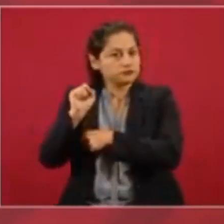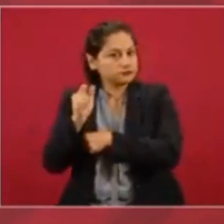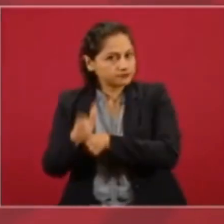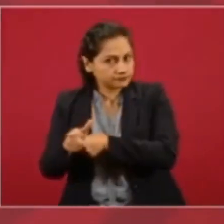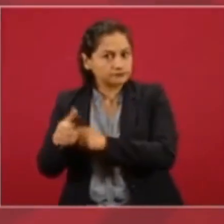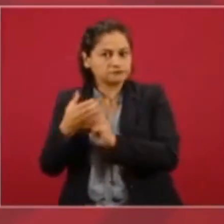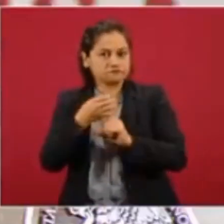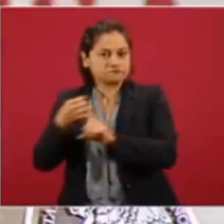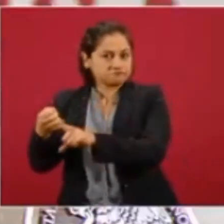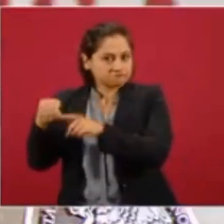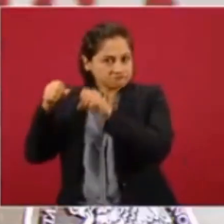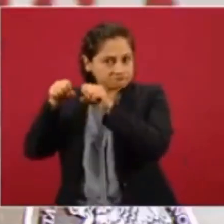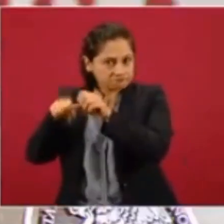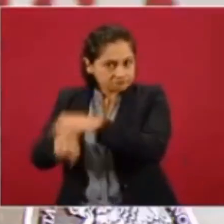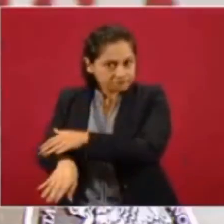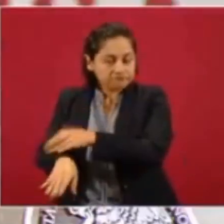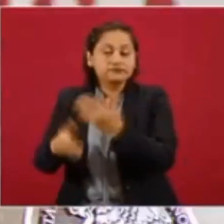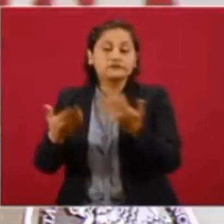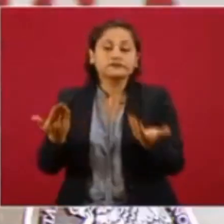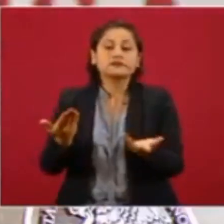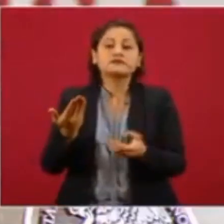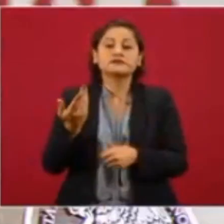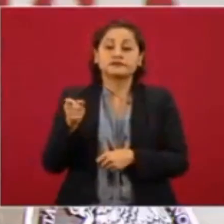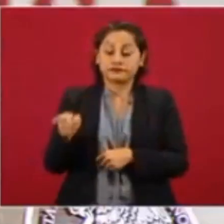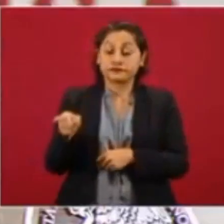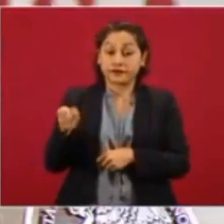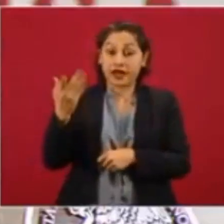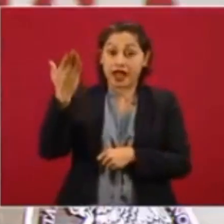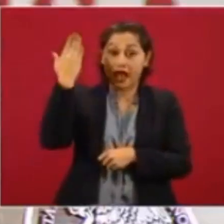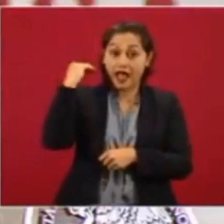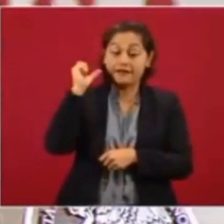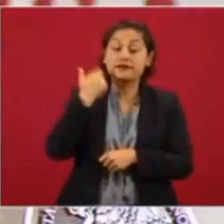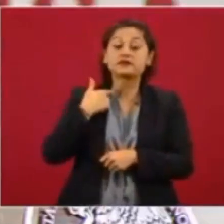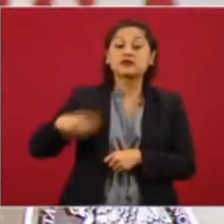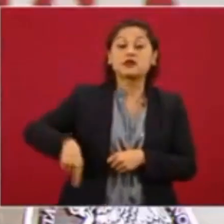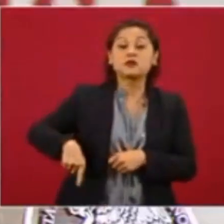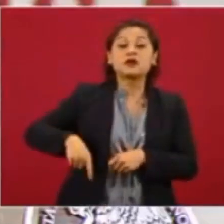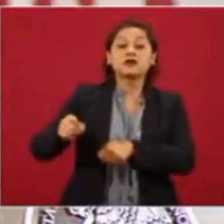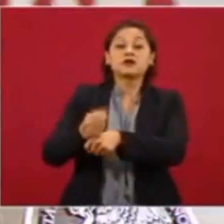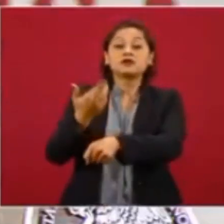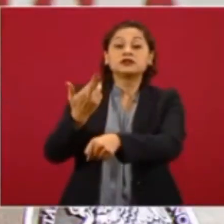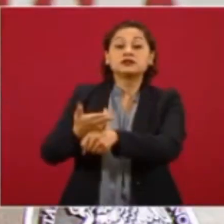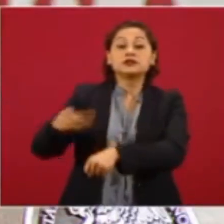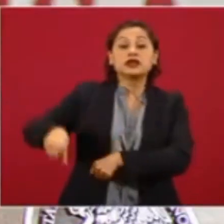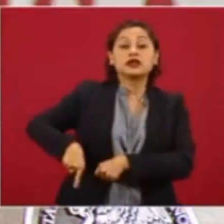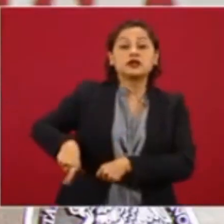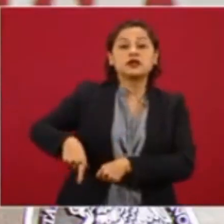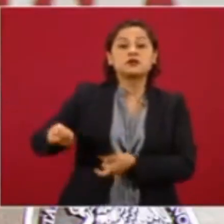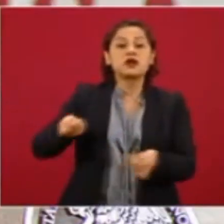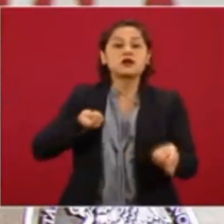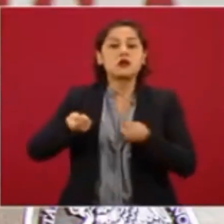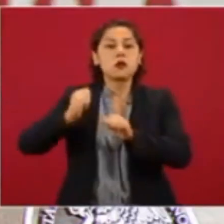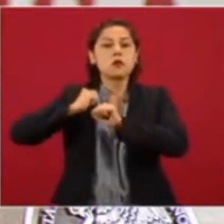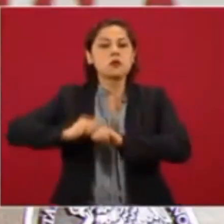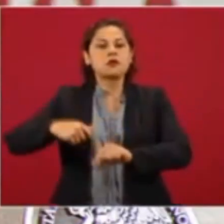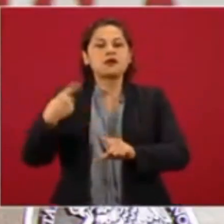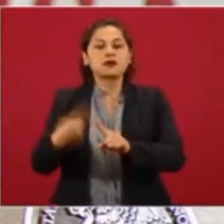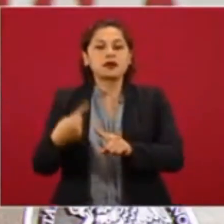Y era la secretaría que manejaba la Policía Federal,